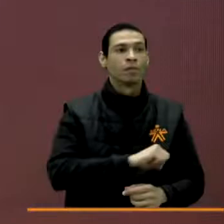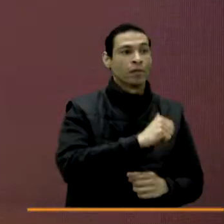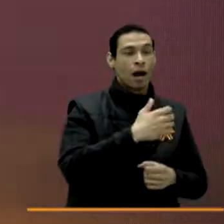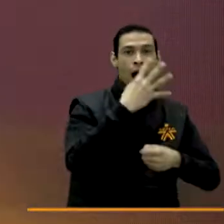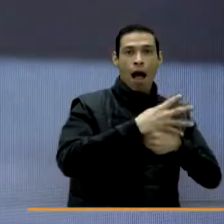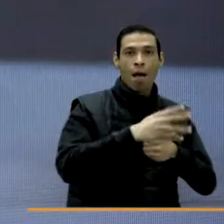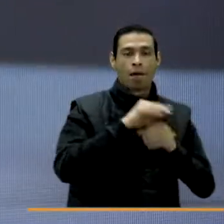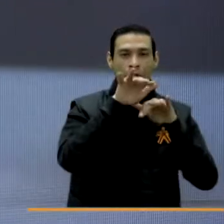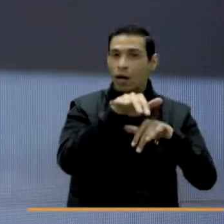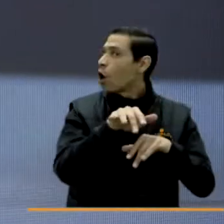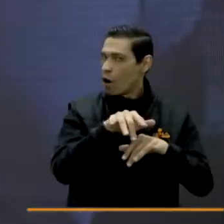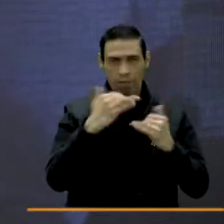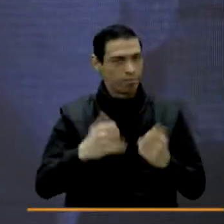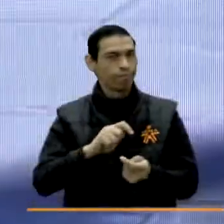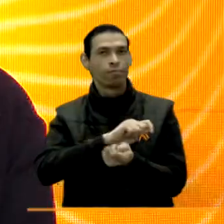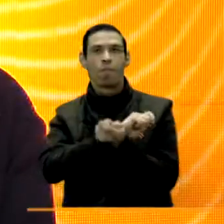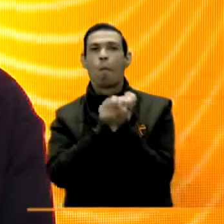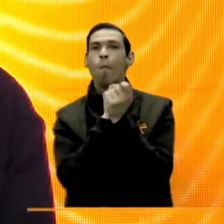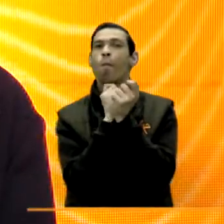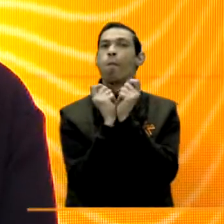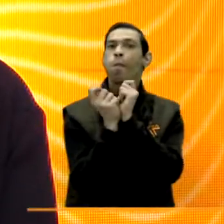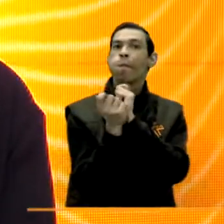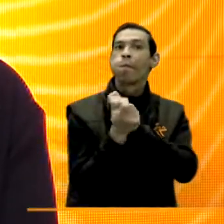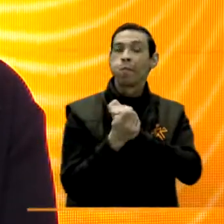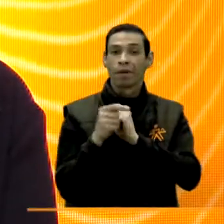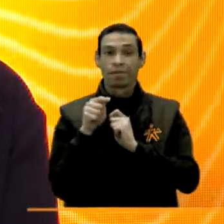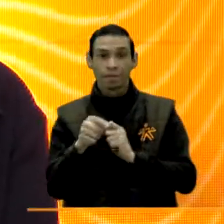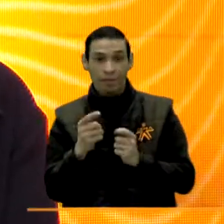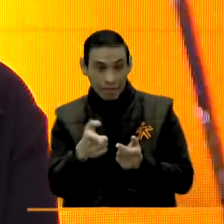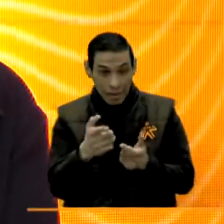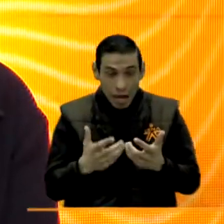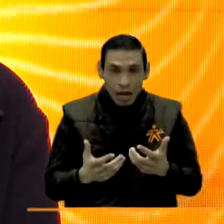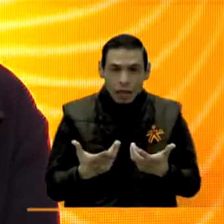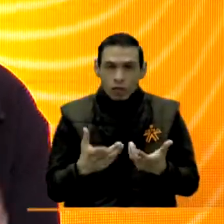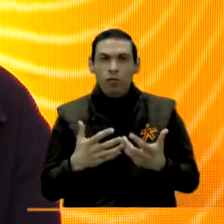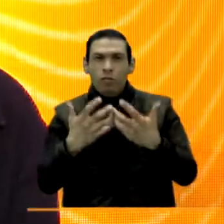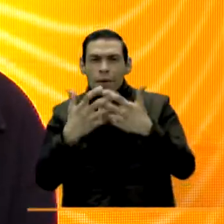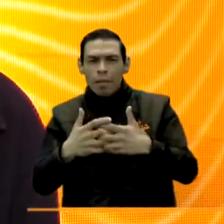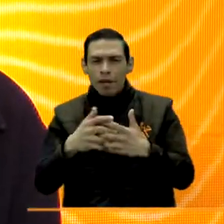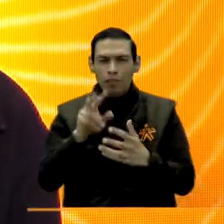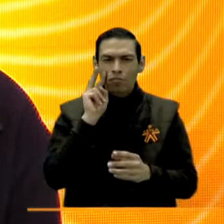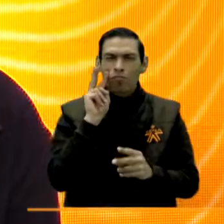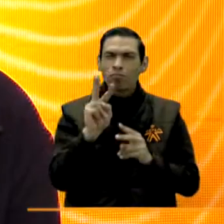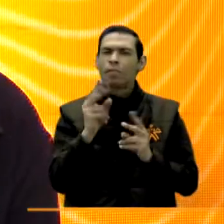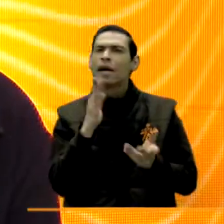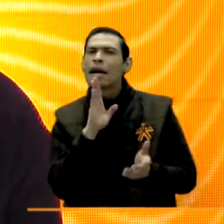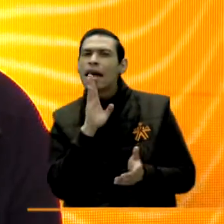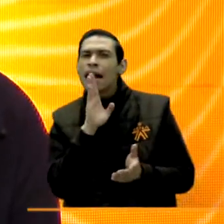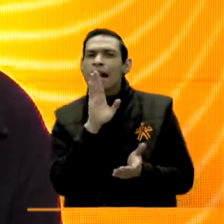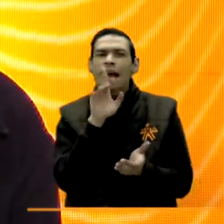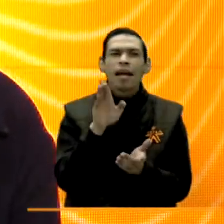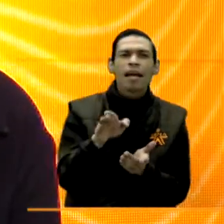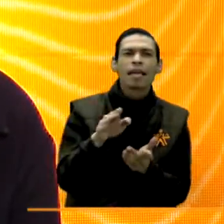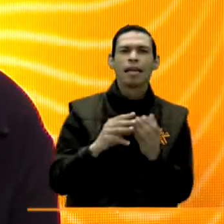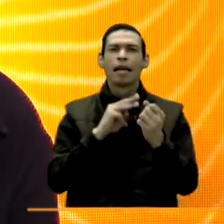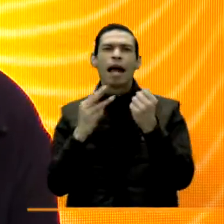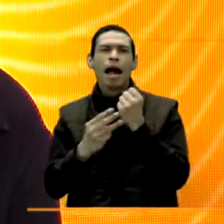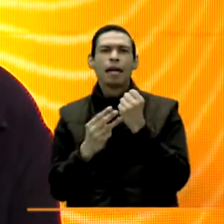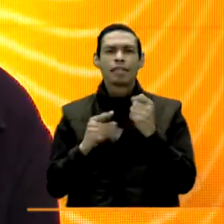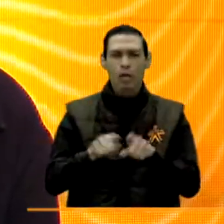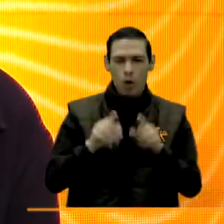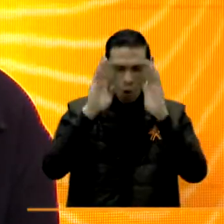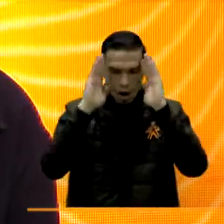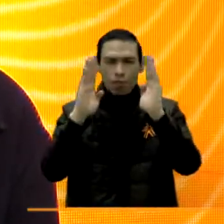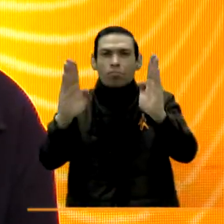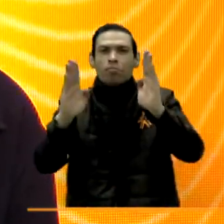Nuestro modelo se cambió totalmente y para la empresa debe ser visible quién es esa persona en el CENA